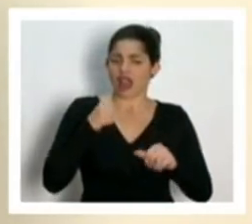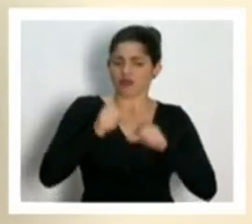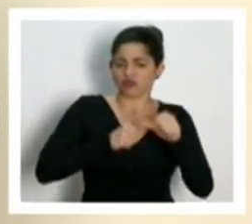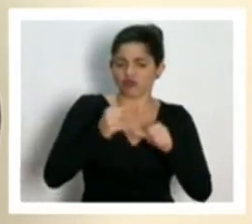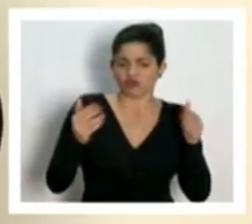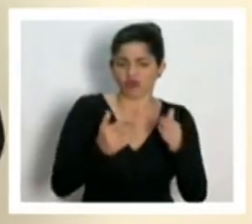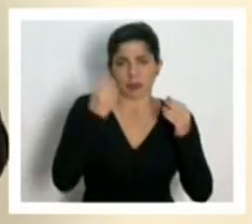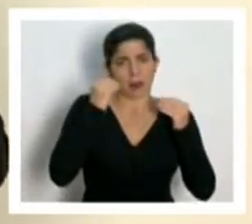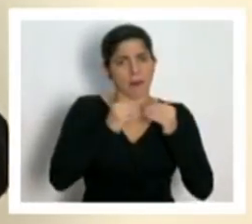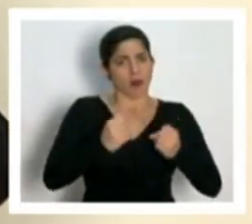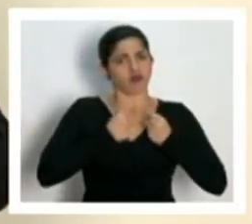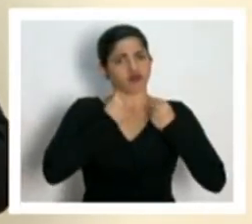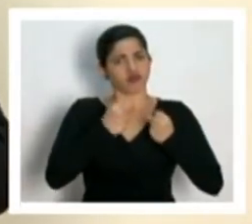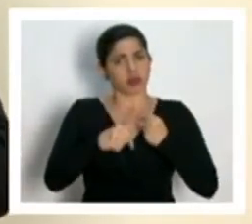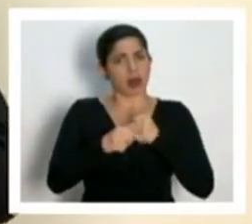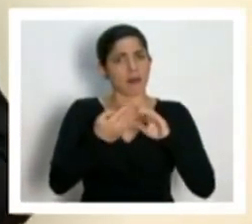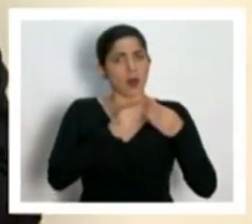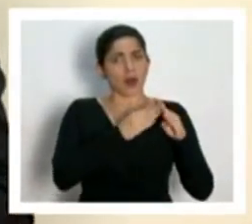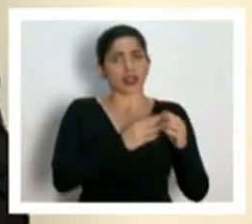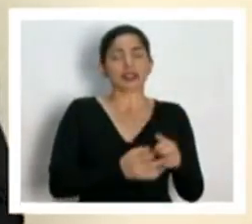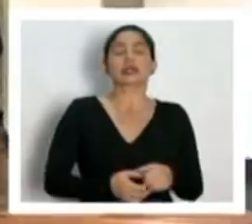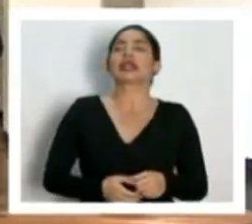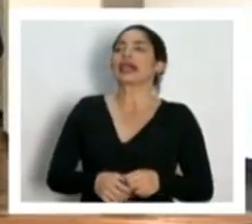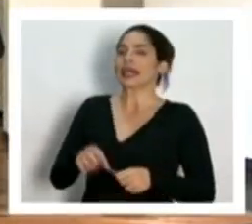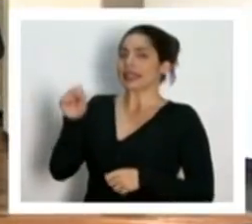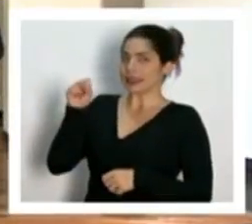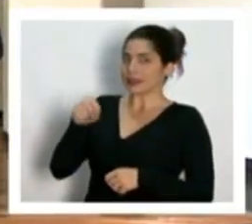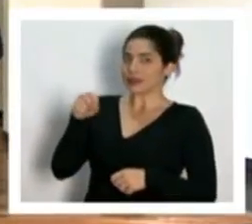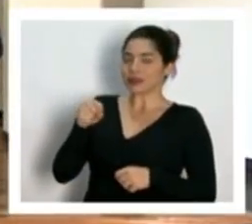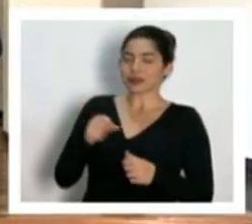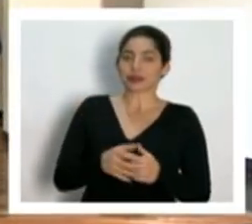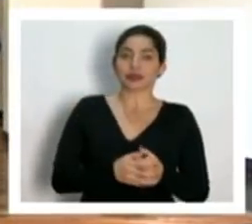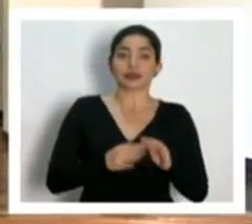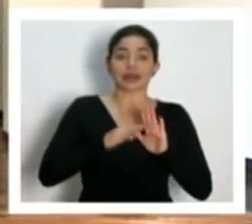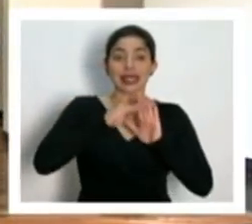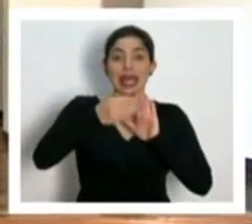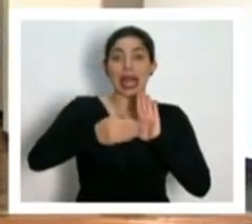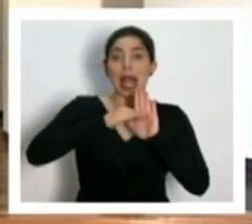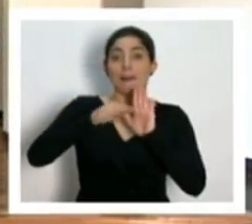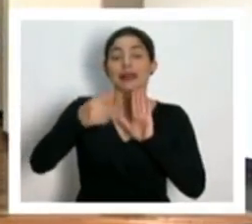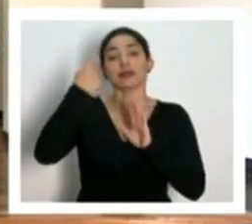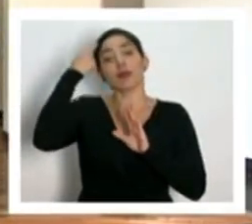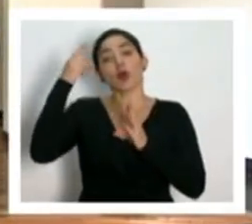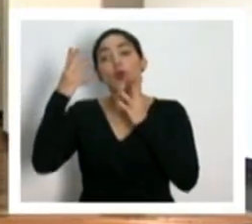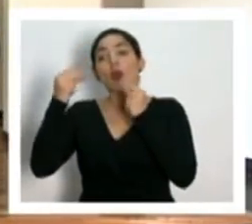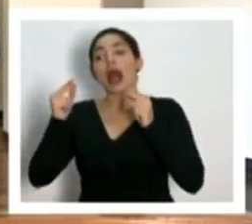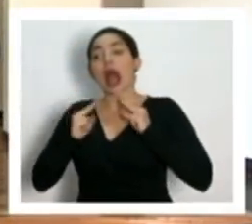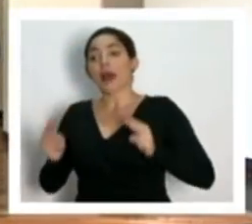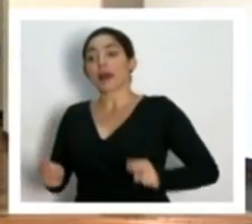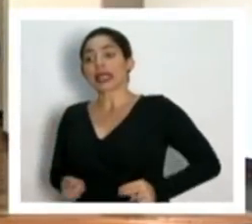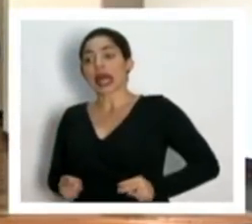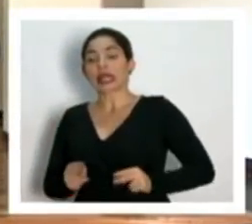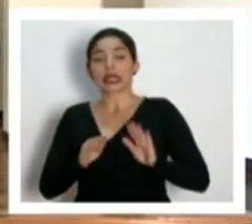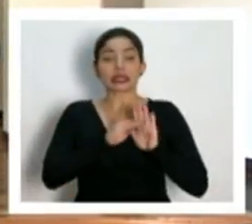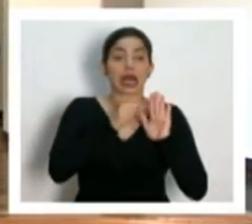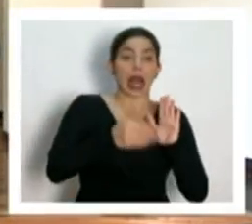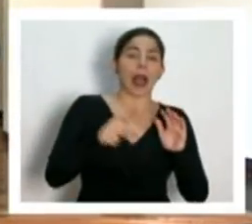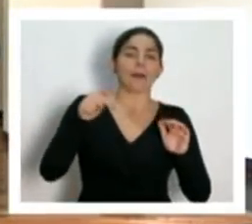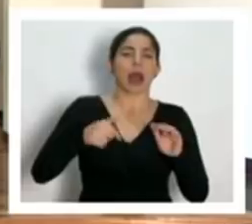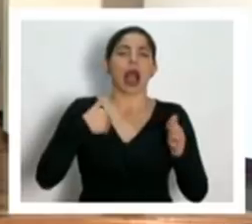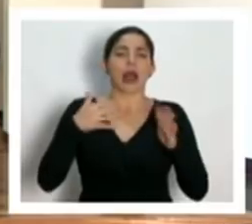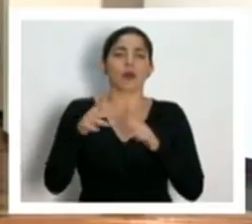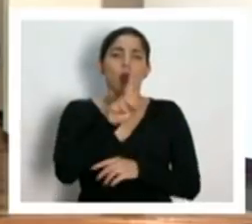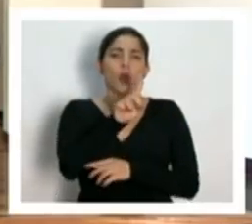nuestra población. Sí, bueno, en cuanto a camas por habitante, nosotros tenemos más o menos